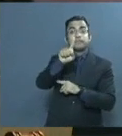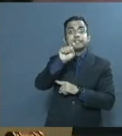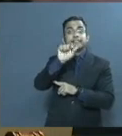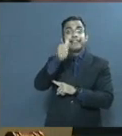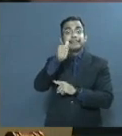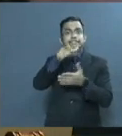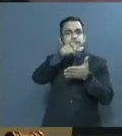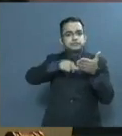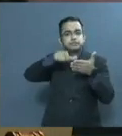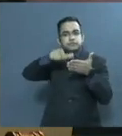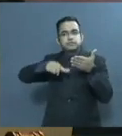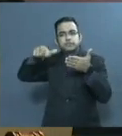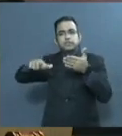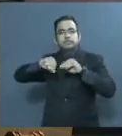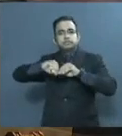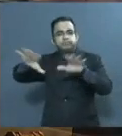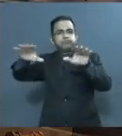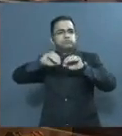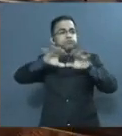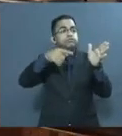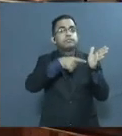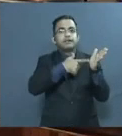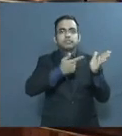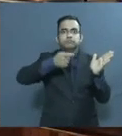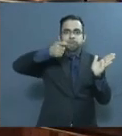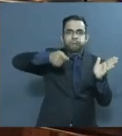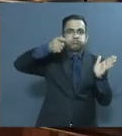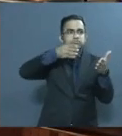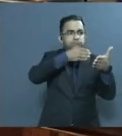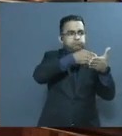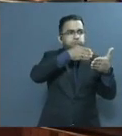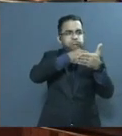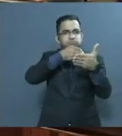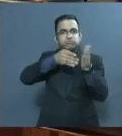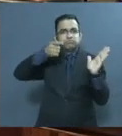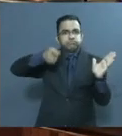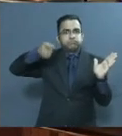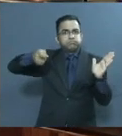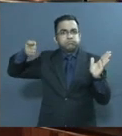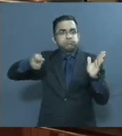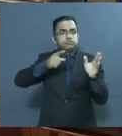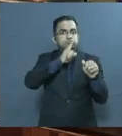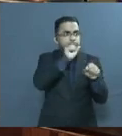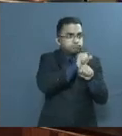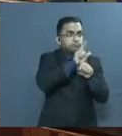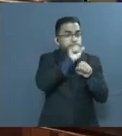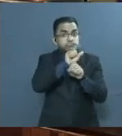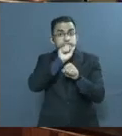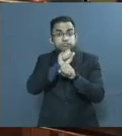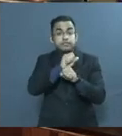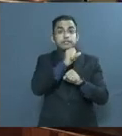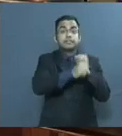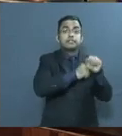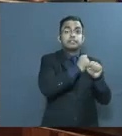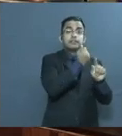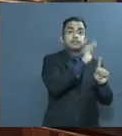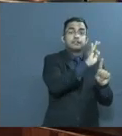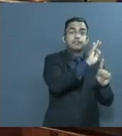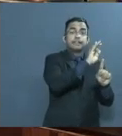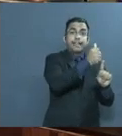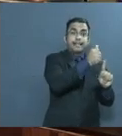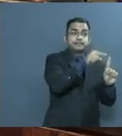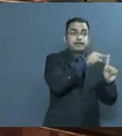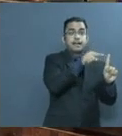boletines que recopilan sentencias pronunciadas por el máximo tribunal entre 1910 y